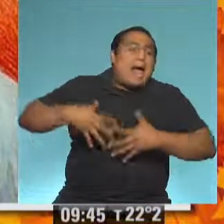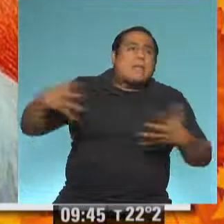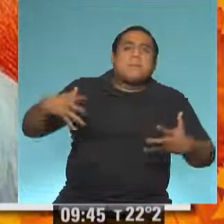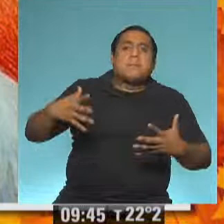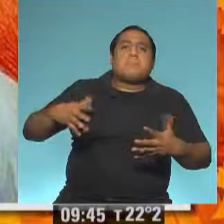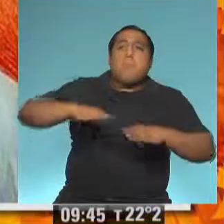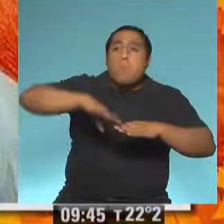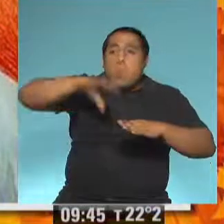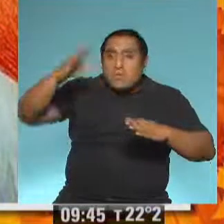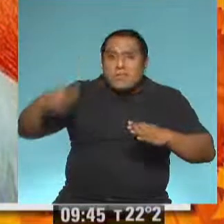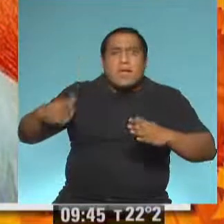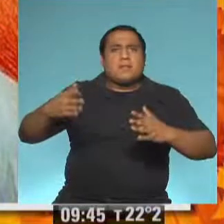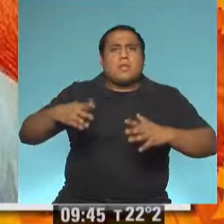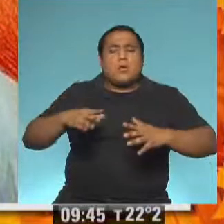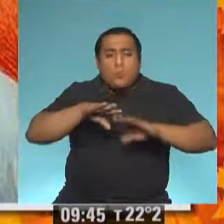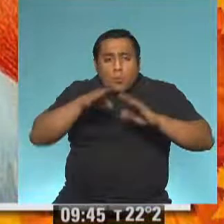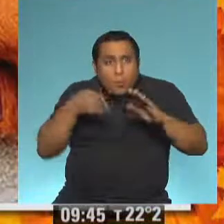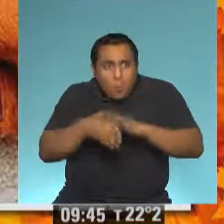que toda la tierra.